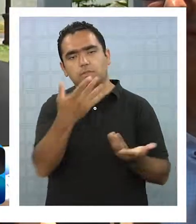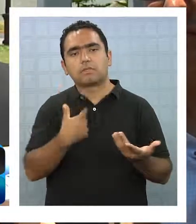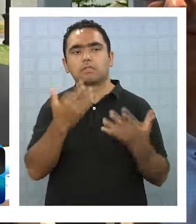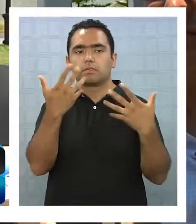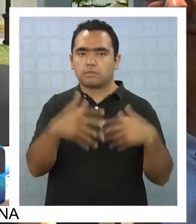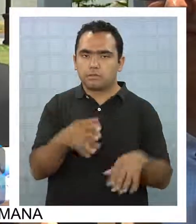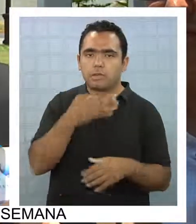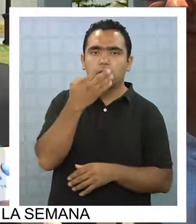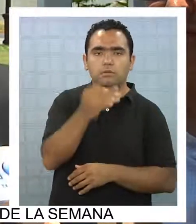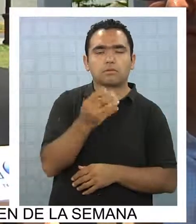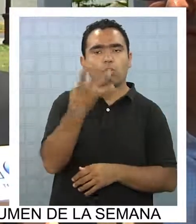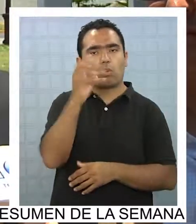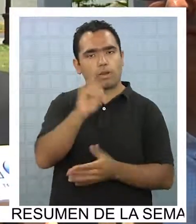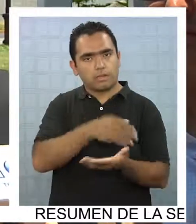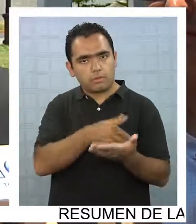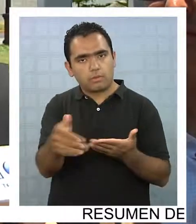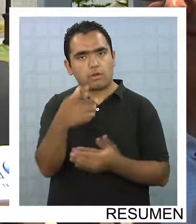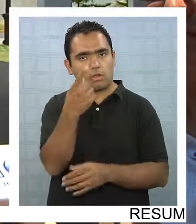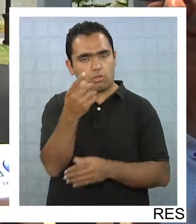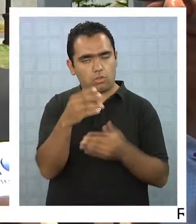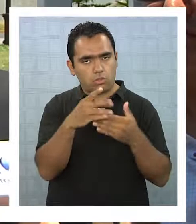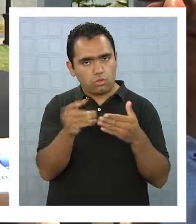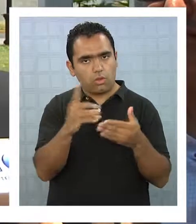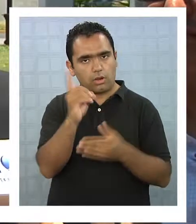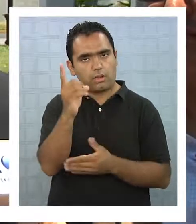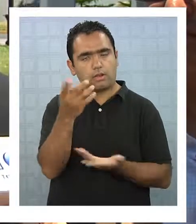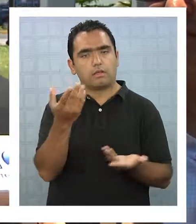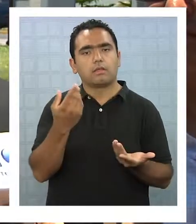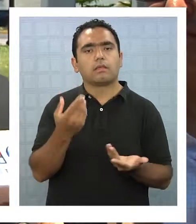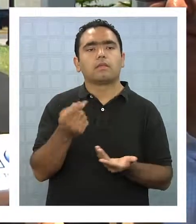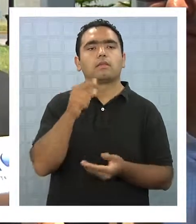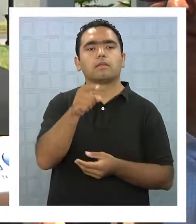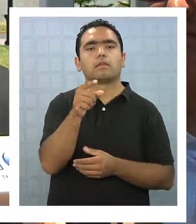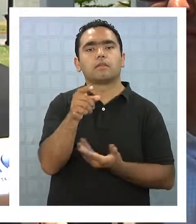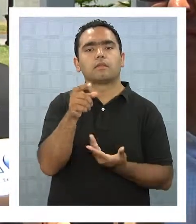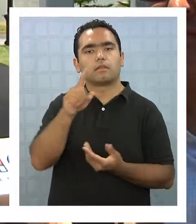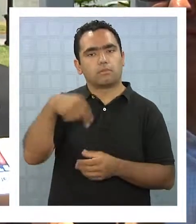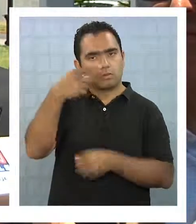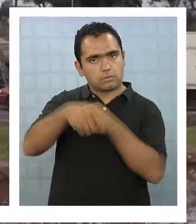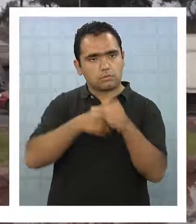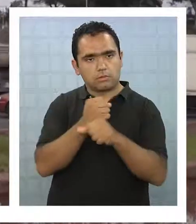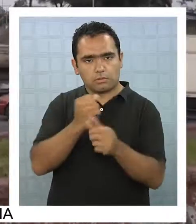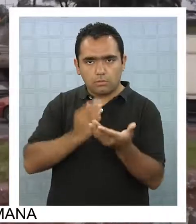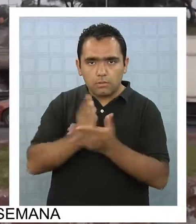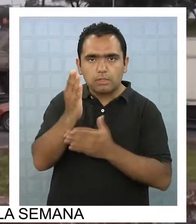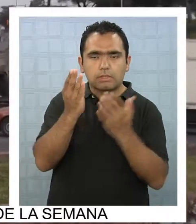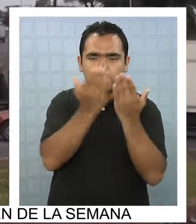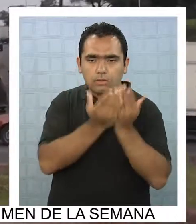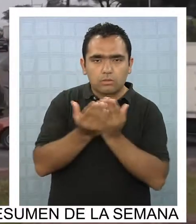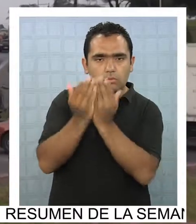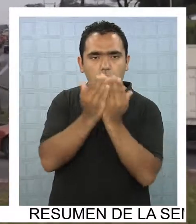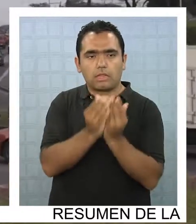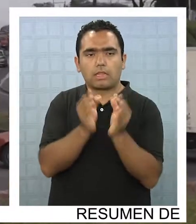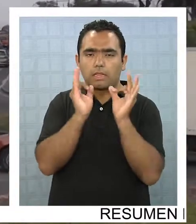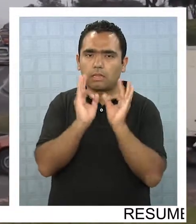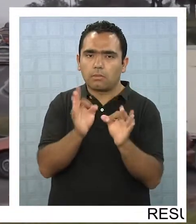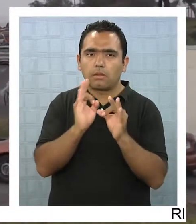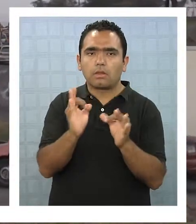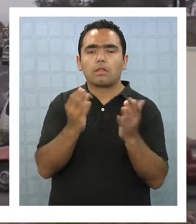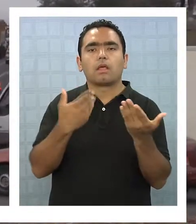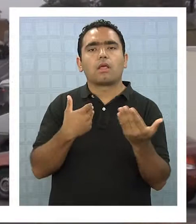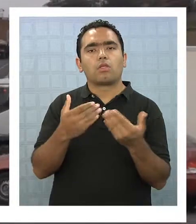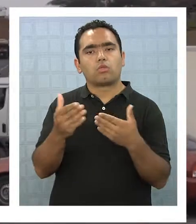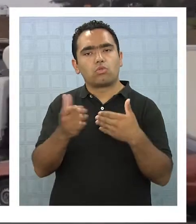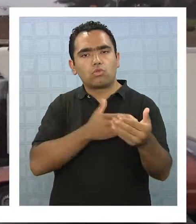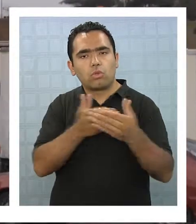Consejo de Concesiones, son 40 millones de dólares de inversión, y por lo tanto el próximo año se inicia en el conjunto de estudios para determinar específicamente el